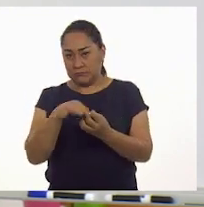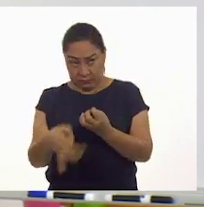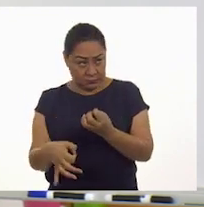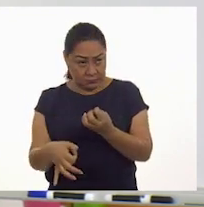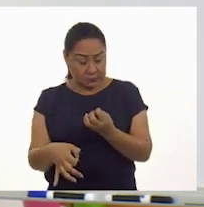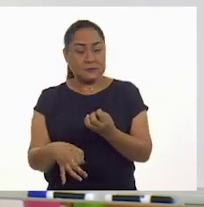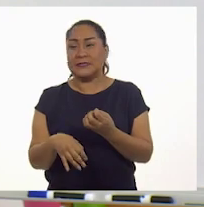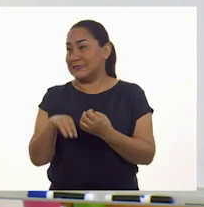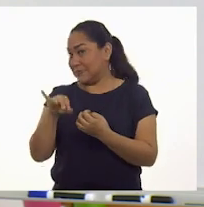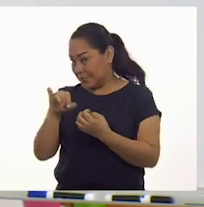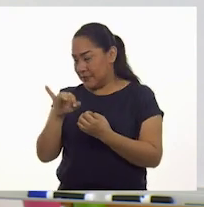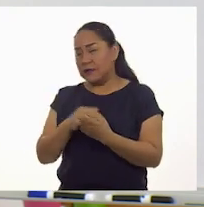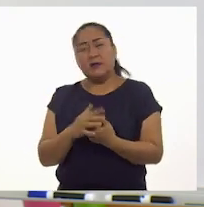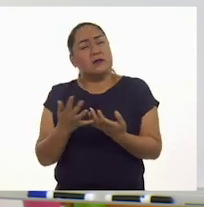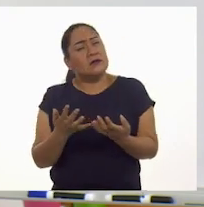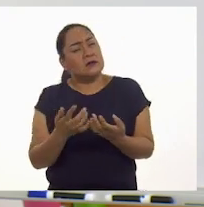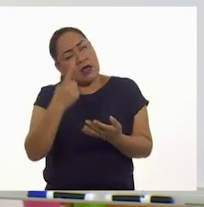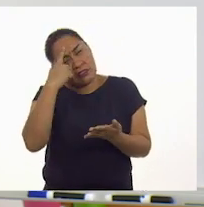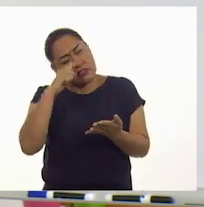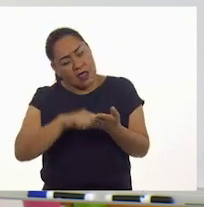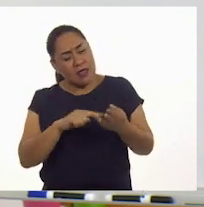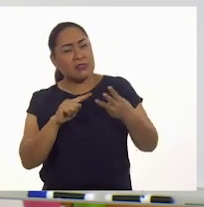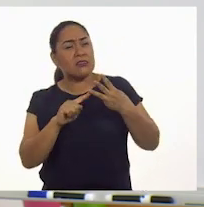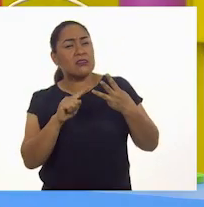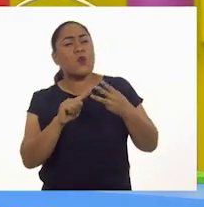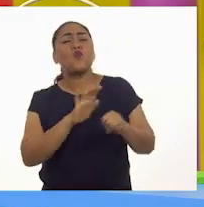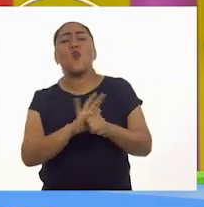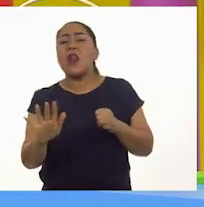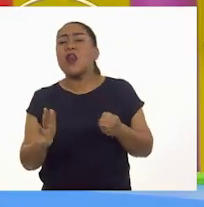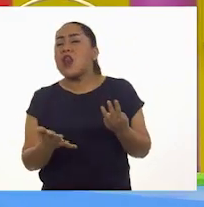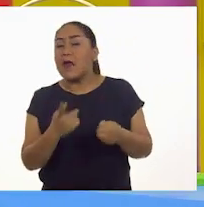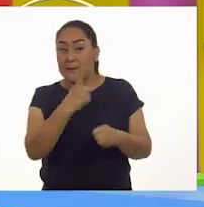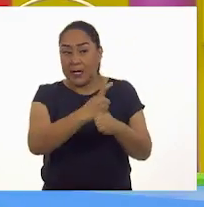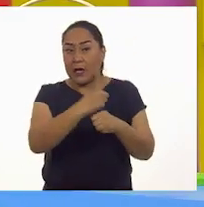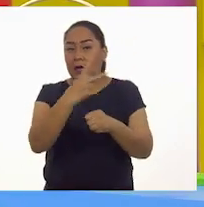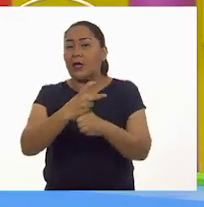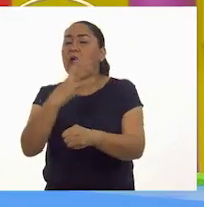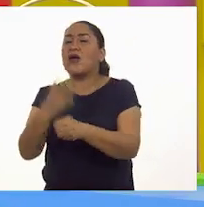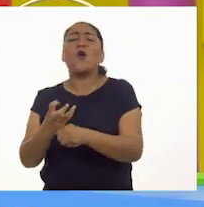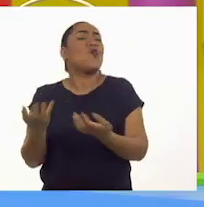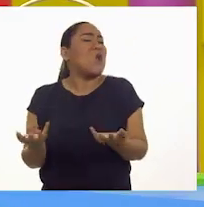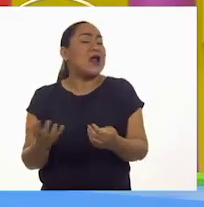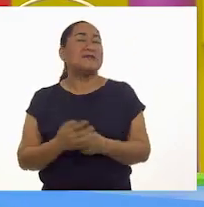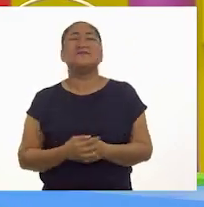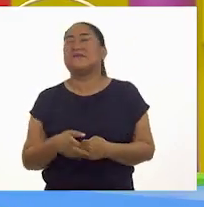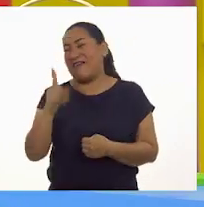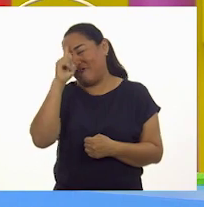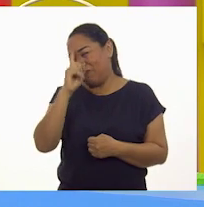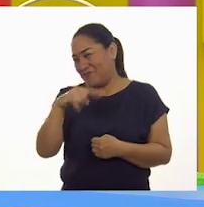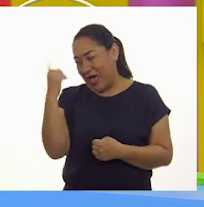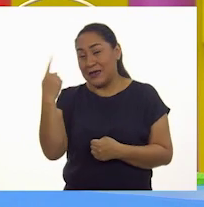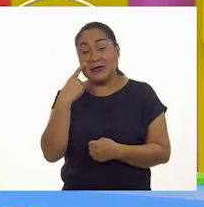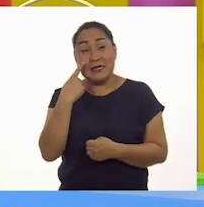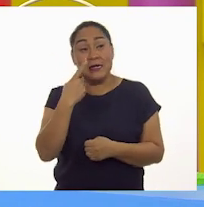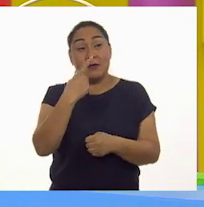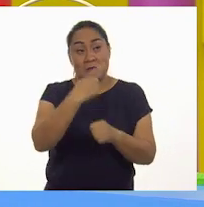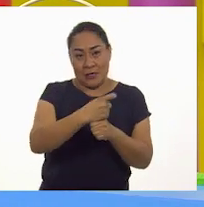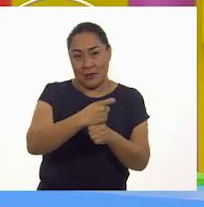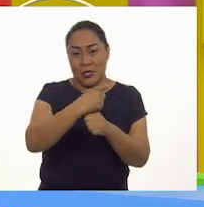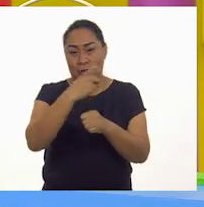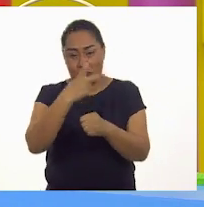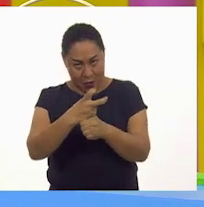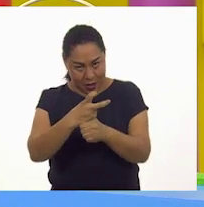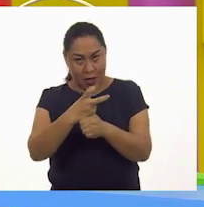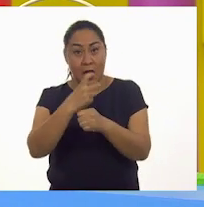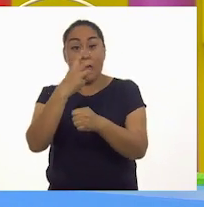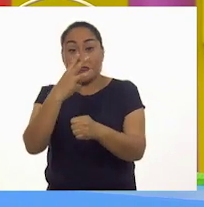Sí. ¿Cuál creen que sea el paso número tres? A ver, está bien fácil. El paso número tres es comerme la